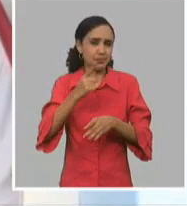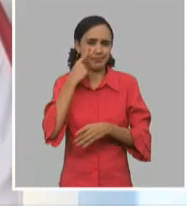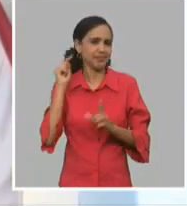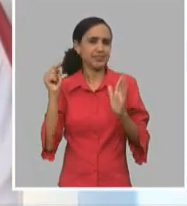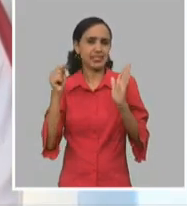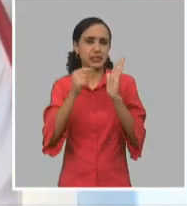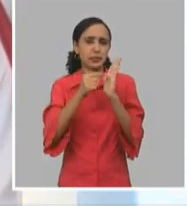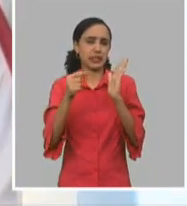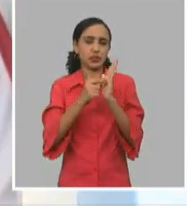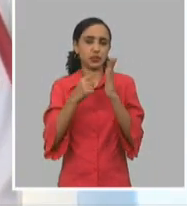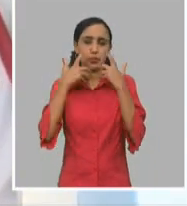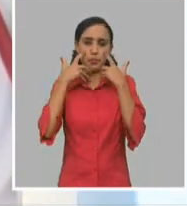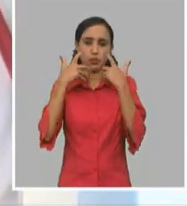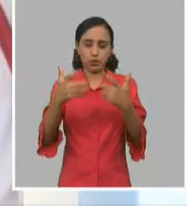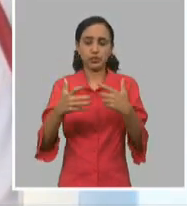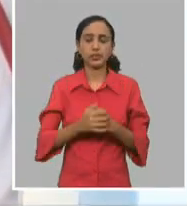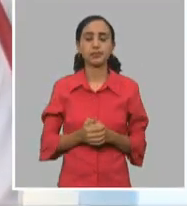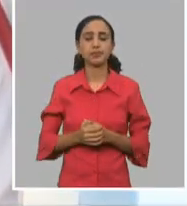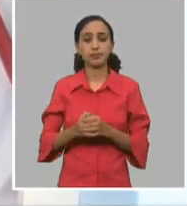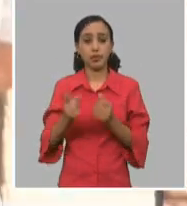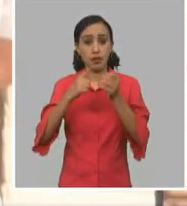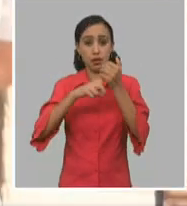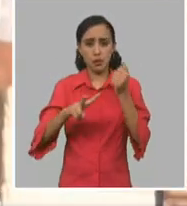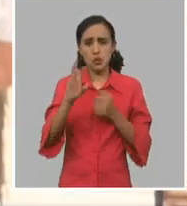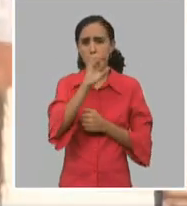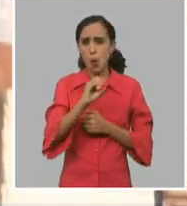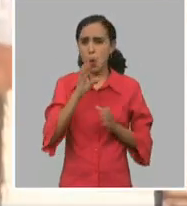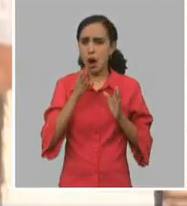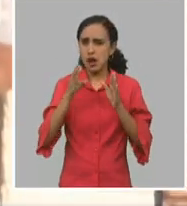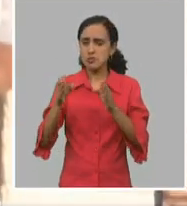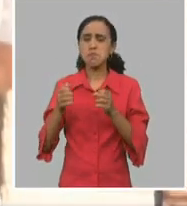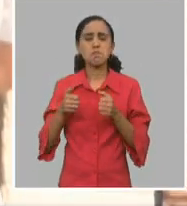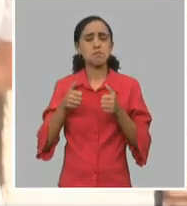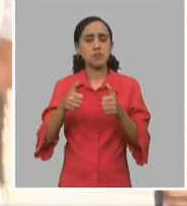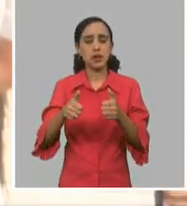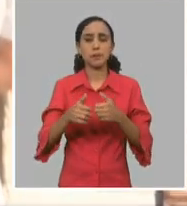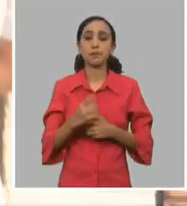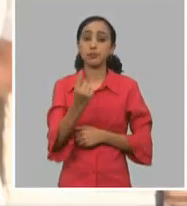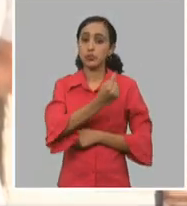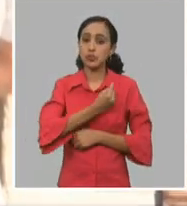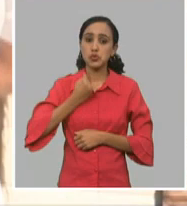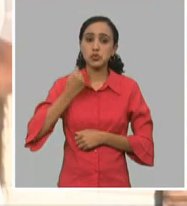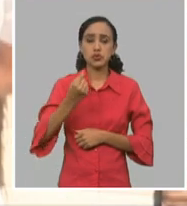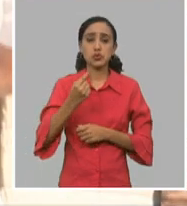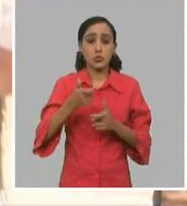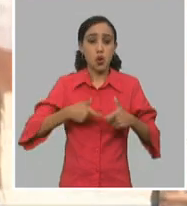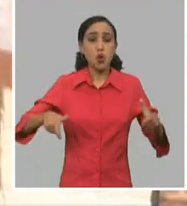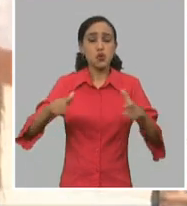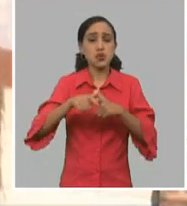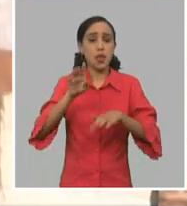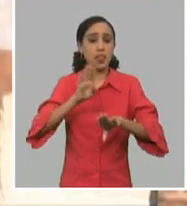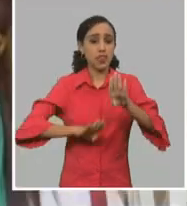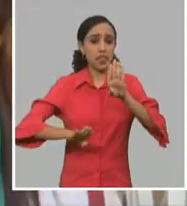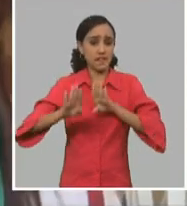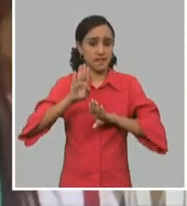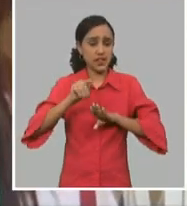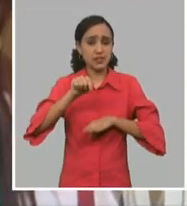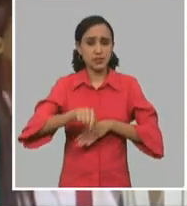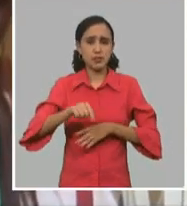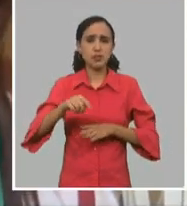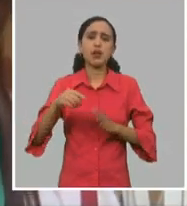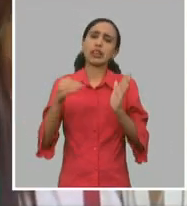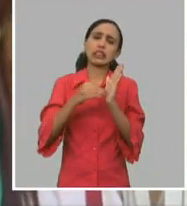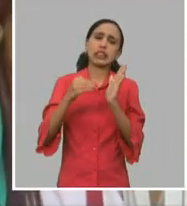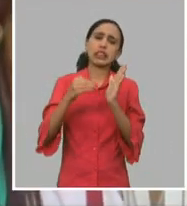para nosotros importante. La provincia se organizó muy bien. Nosotros hacíamos los consejos de defensa y hacemos los consejos de defensa en las